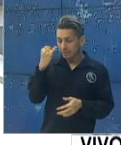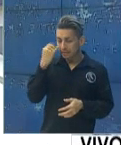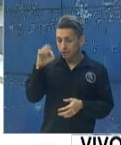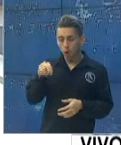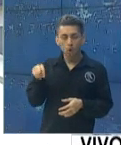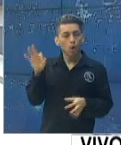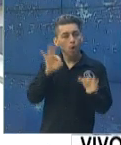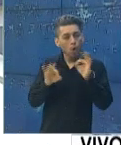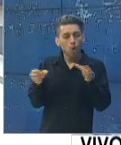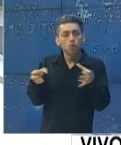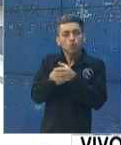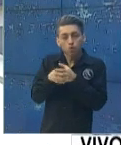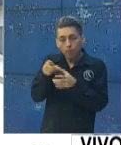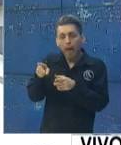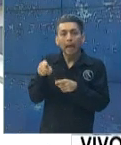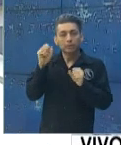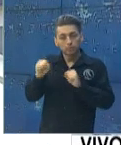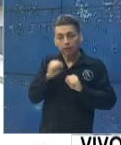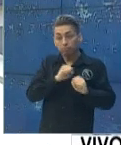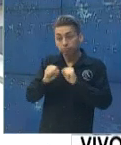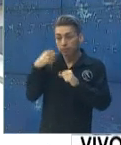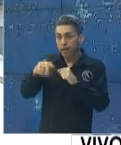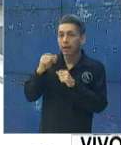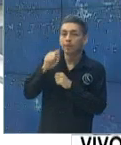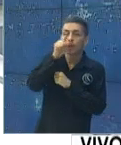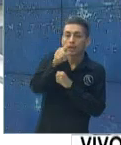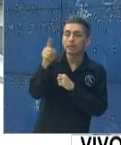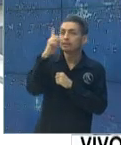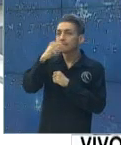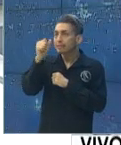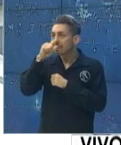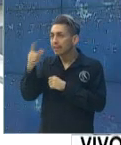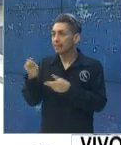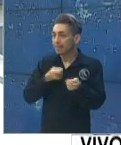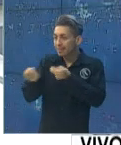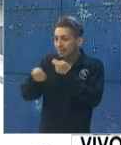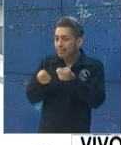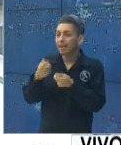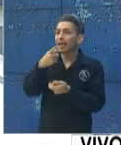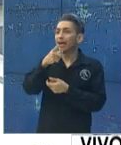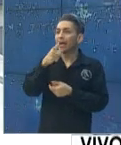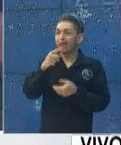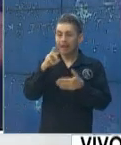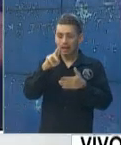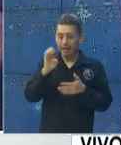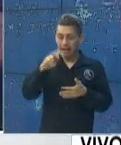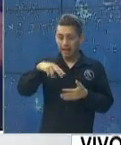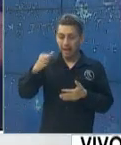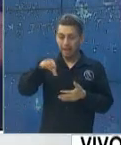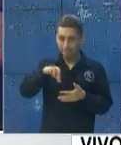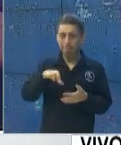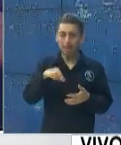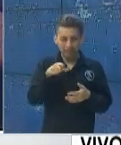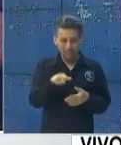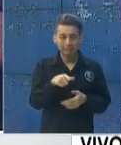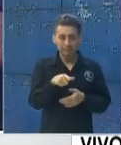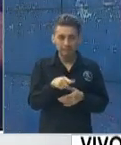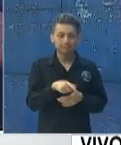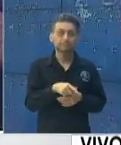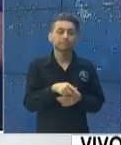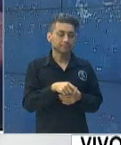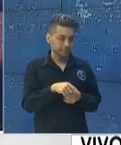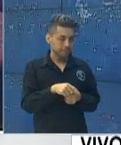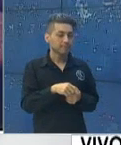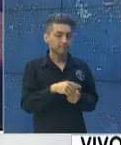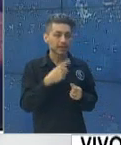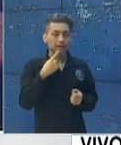tener la solvencia ante la SAT, ante el RENAP y todos estos trámites que usted conoce, seguramente. Sí, precisamente se les está